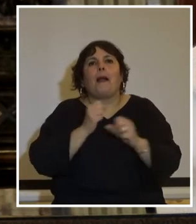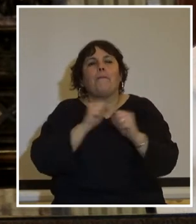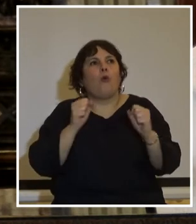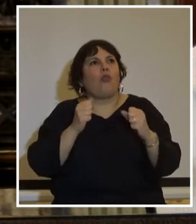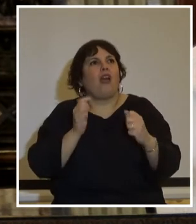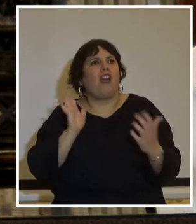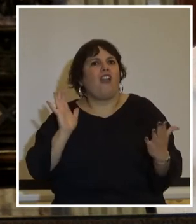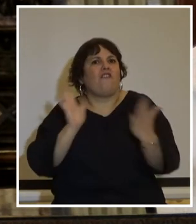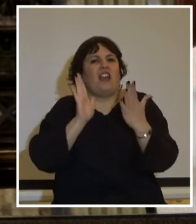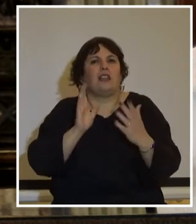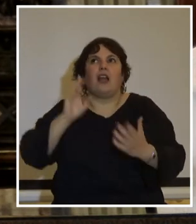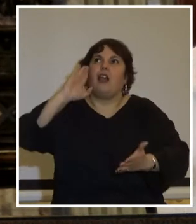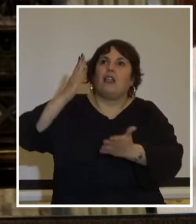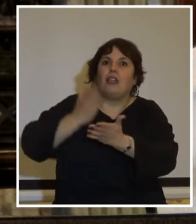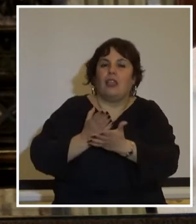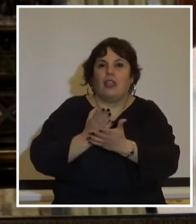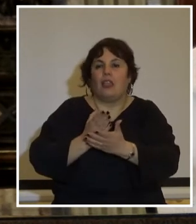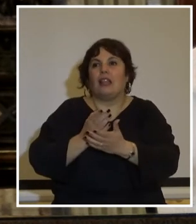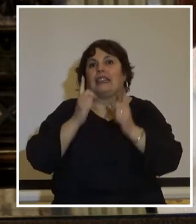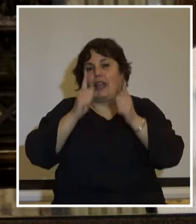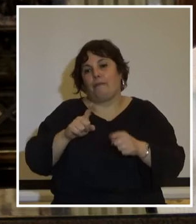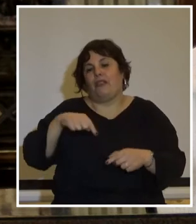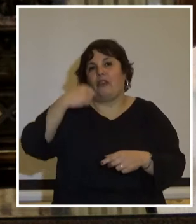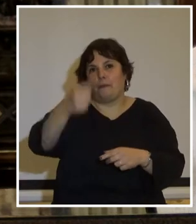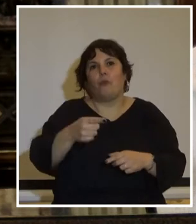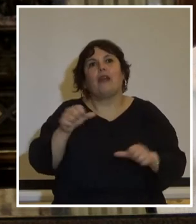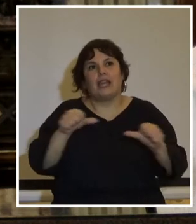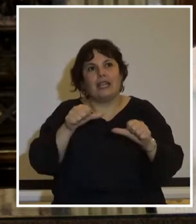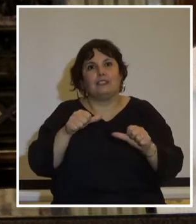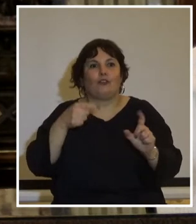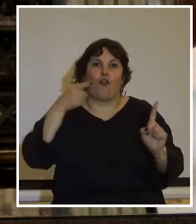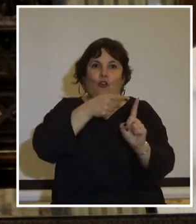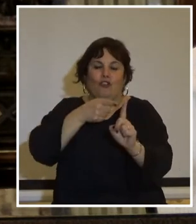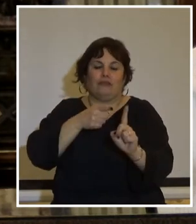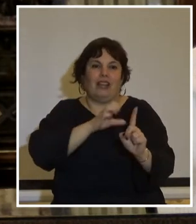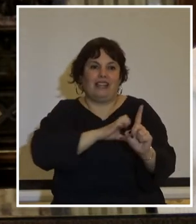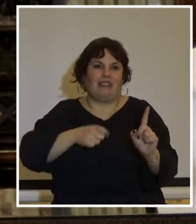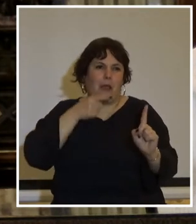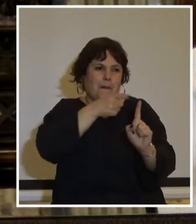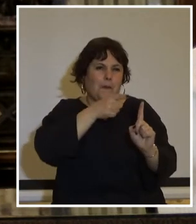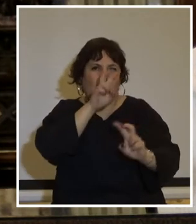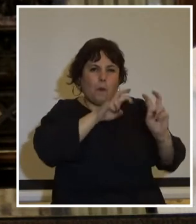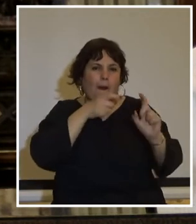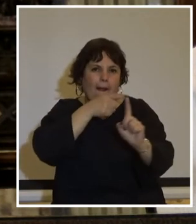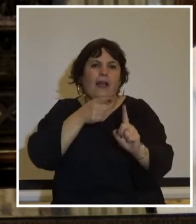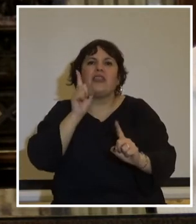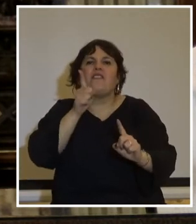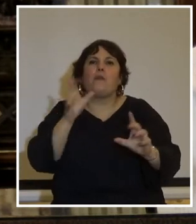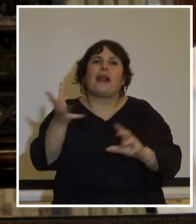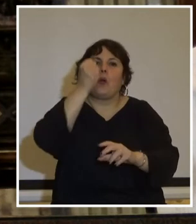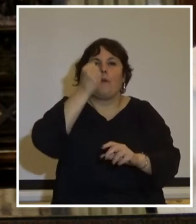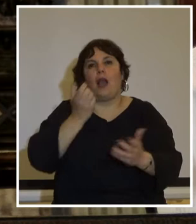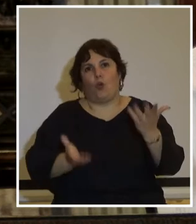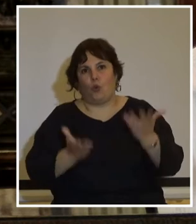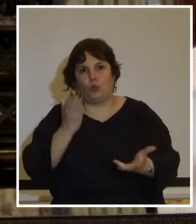un golpe de Estado que luego además profundizó terrorismo de Estado debemos recuperar justicia